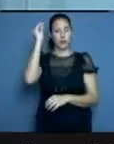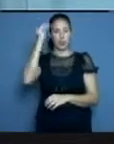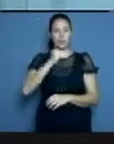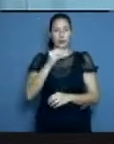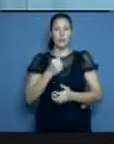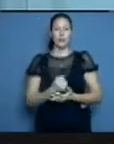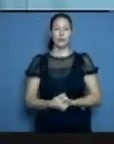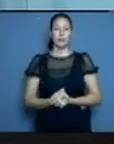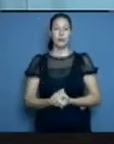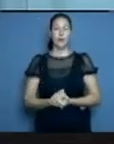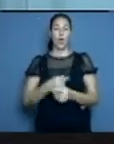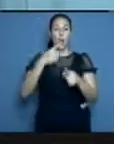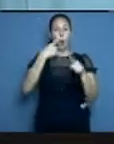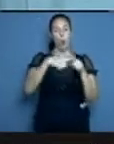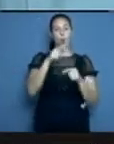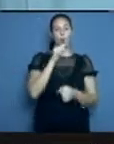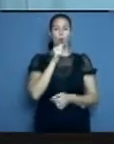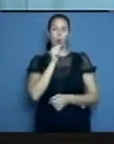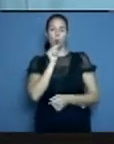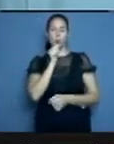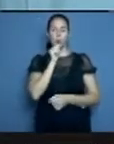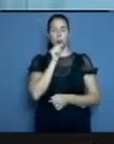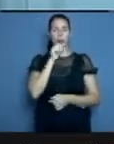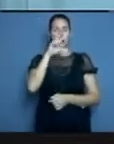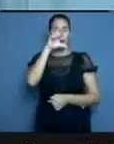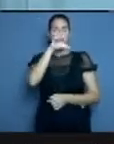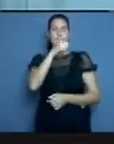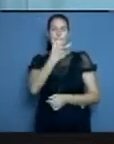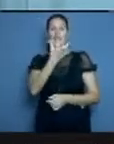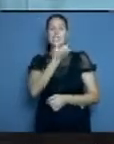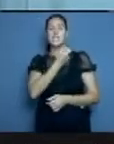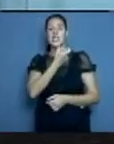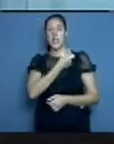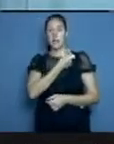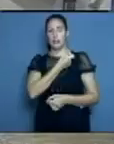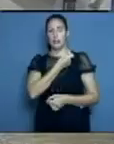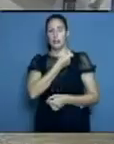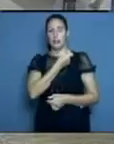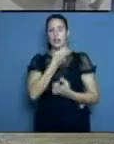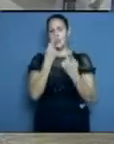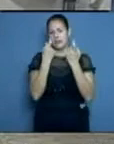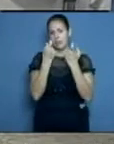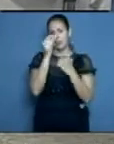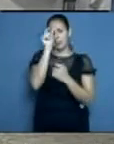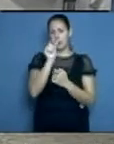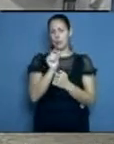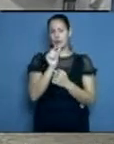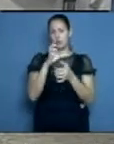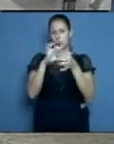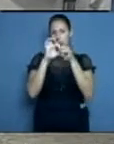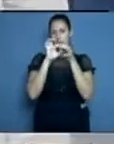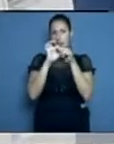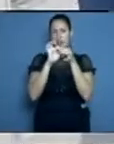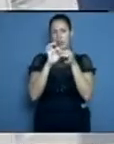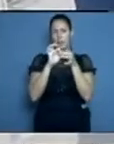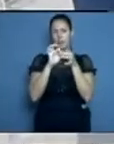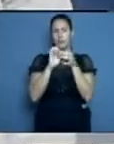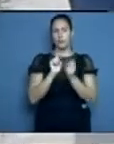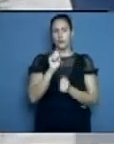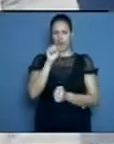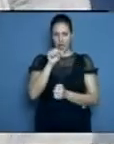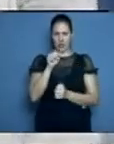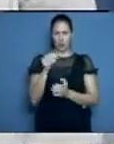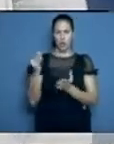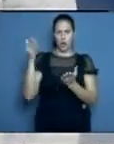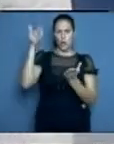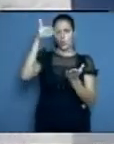para atender la COVID-19, nos dicen por acá. ¿Esto también llega a través de farmacias? Sí, cómo no. Llega a través de nuestra red.